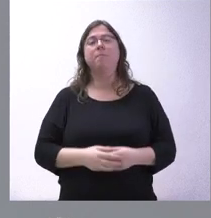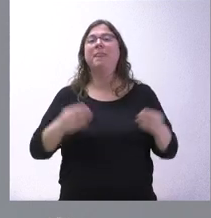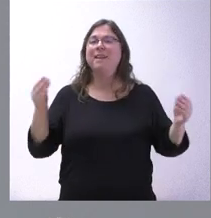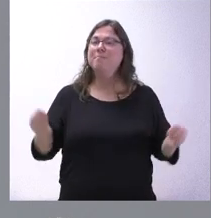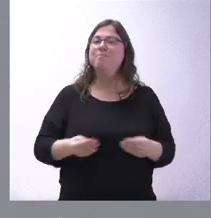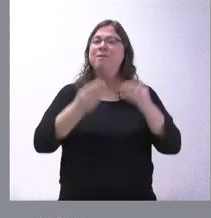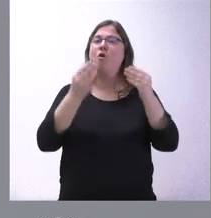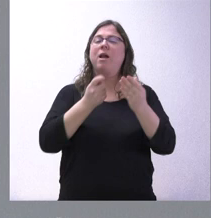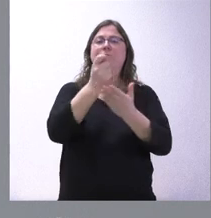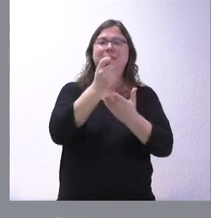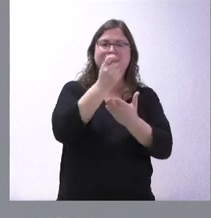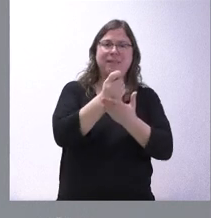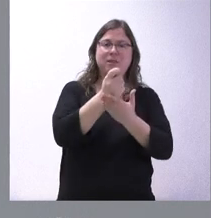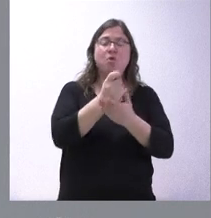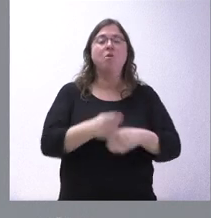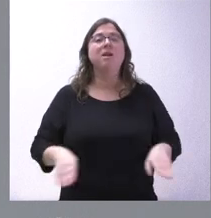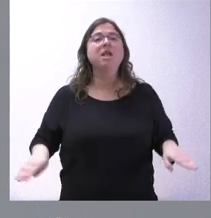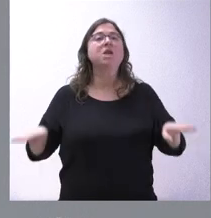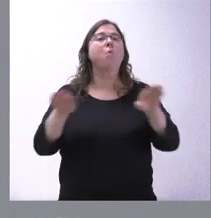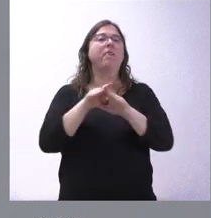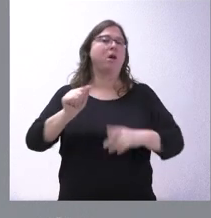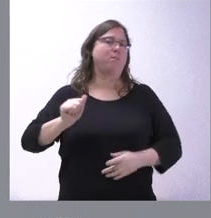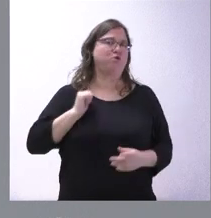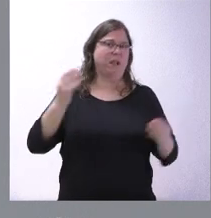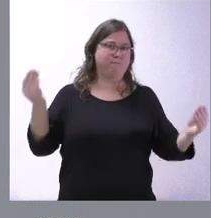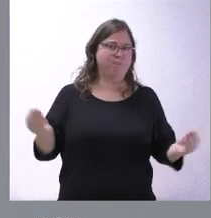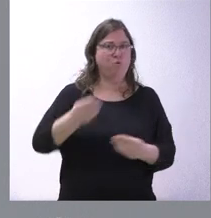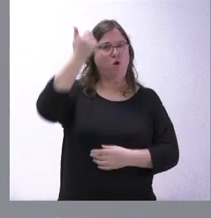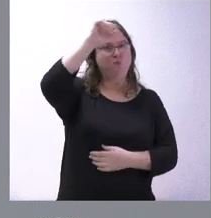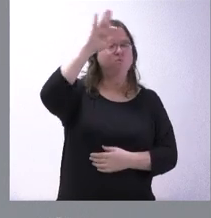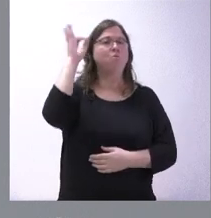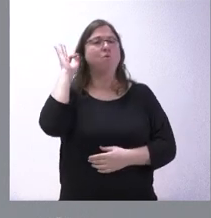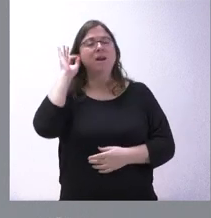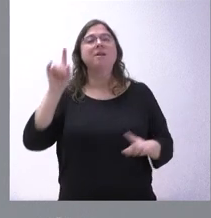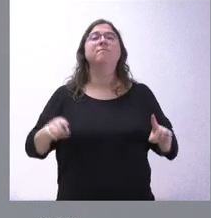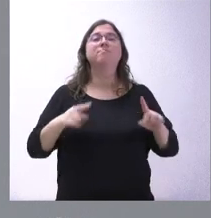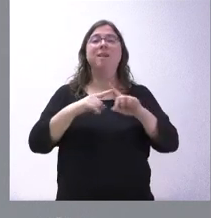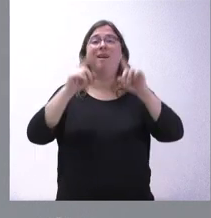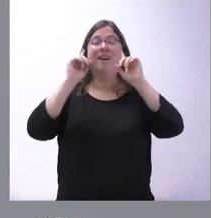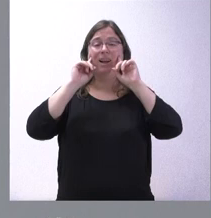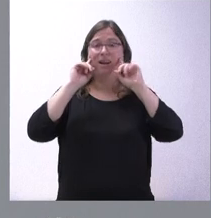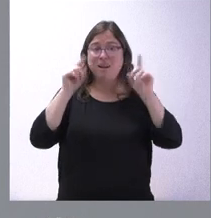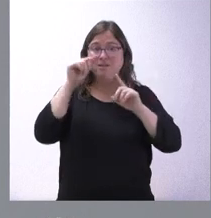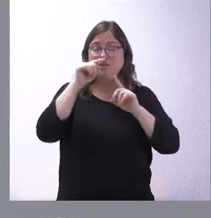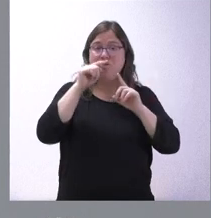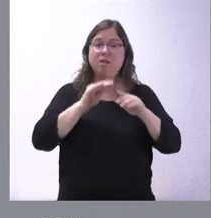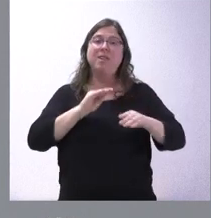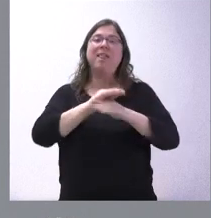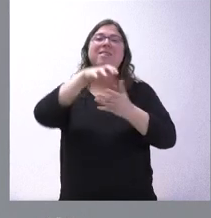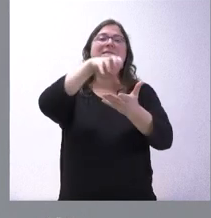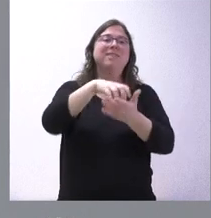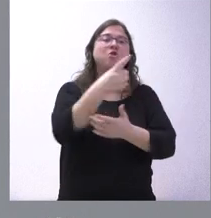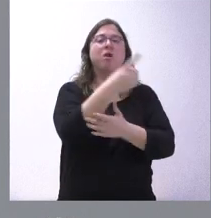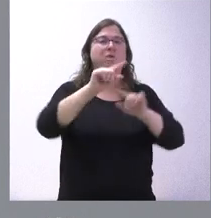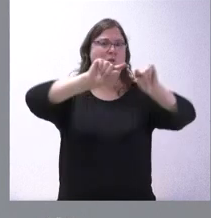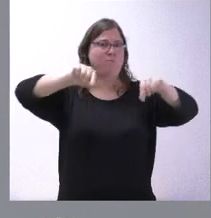prestaciones que damos, garantizar la igualdad de oportunidades entre mujeres y hombres y también, en este caso concreto, esta dotación de un centro en cada una de las